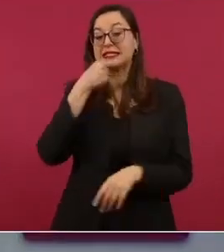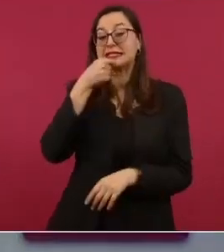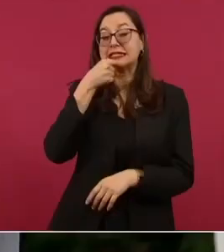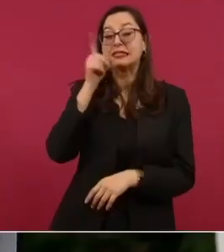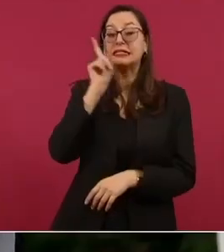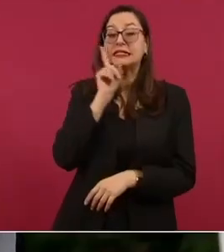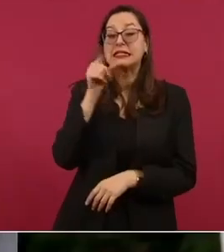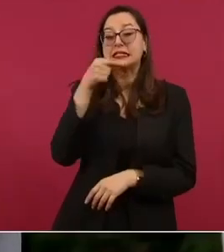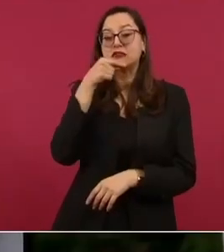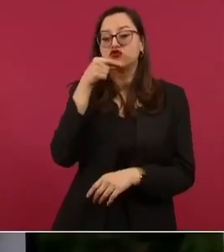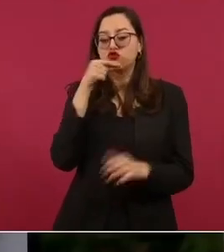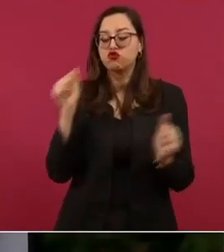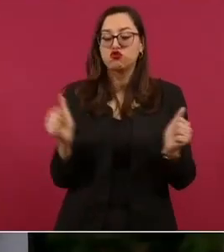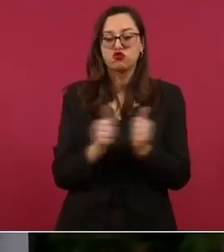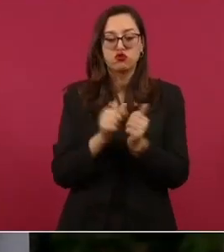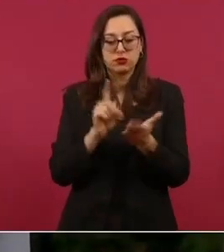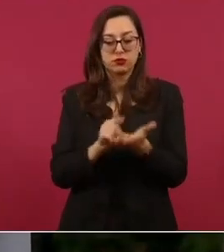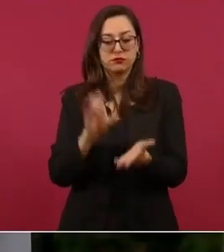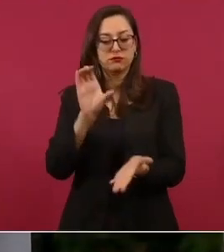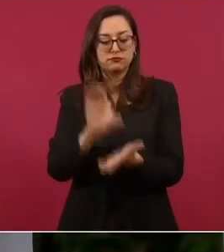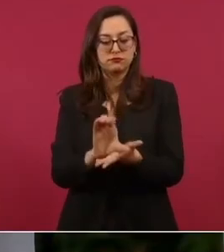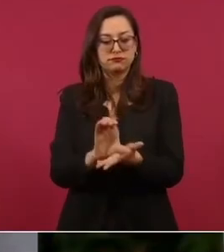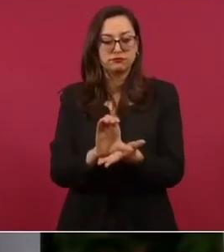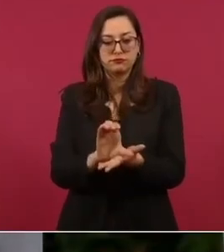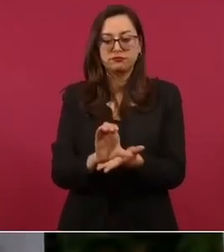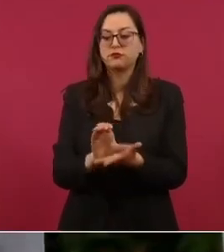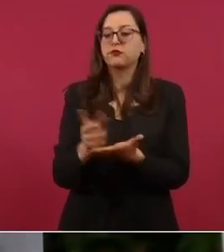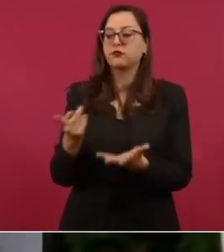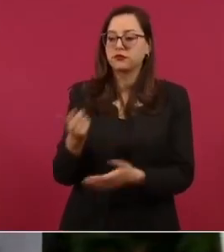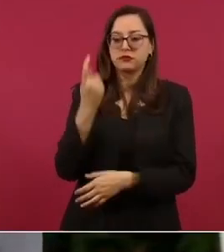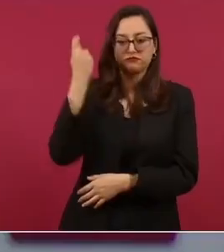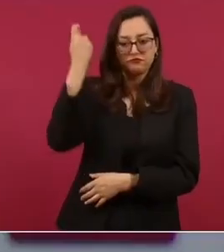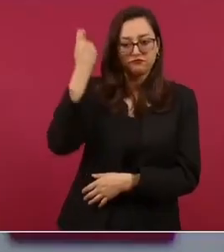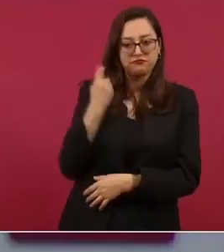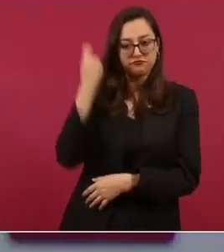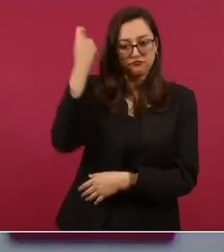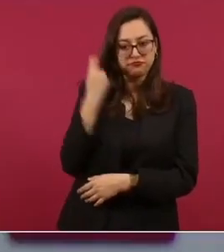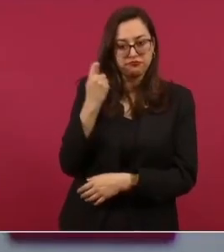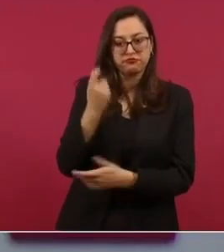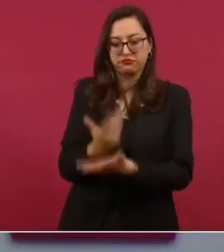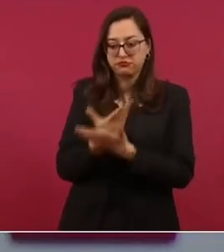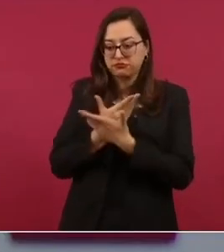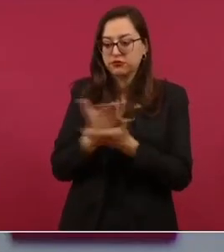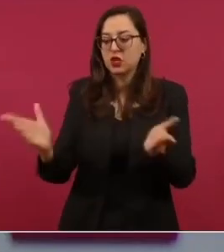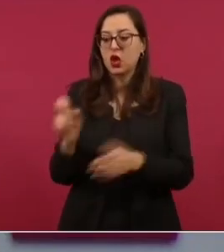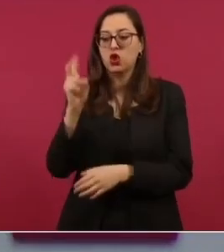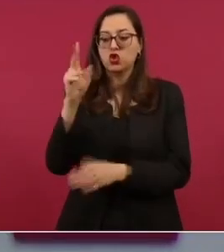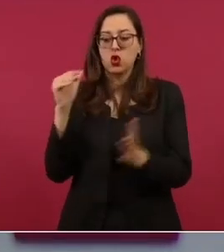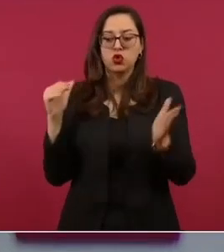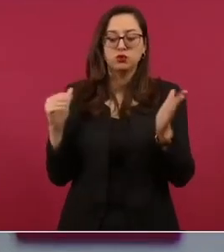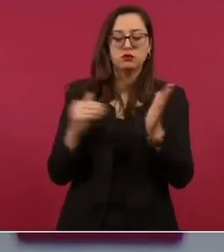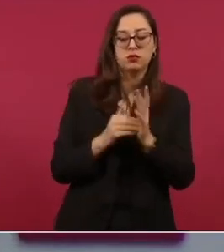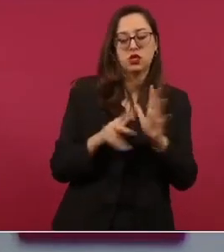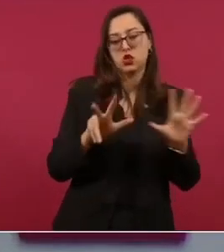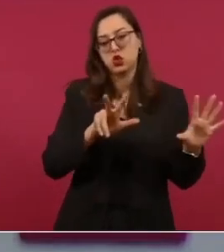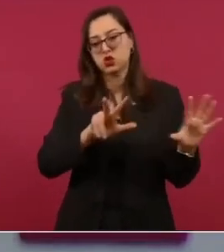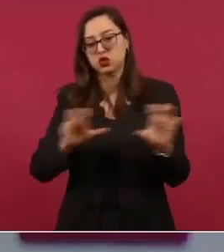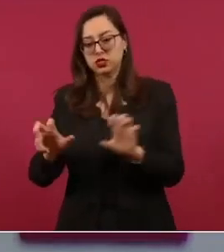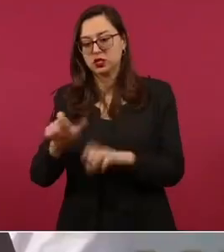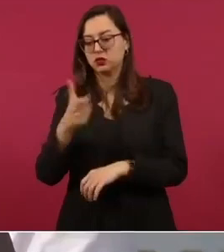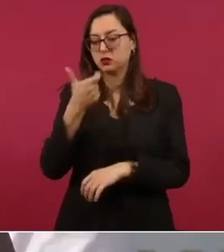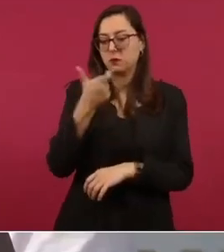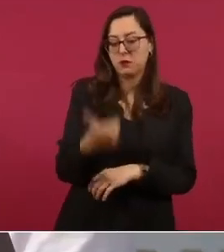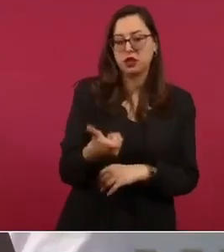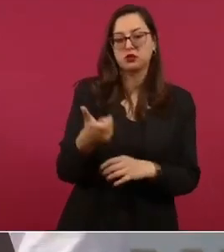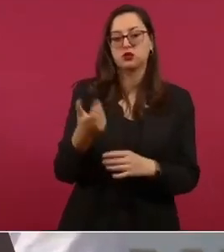con discapacidad reciben una pensión de dos mil ochocientos pesos bimestrales